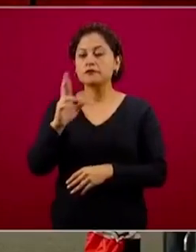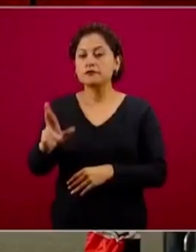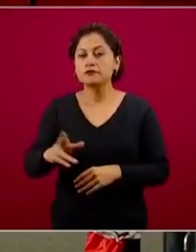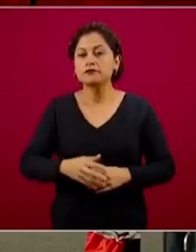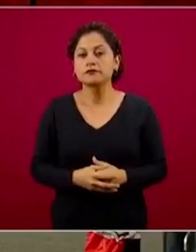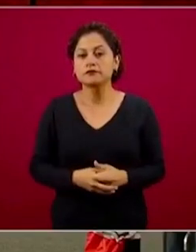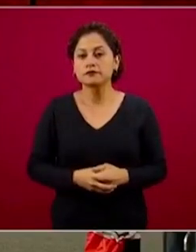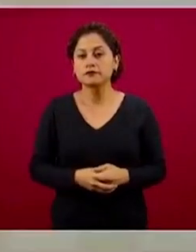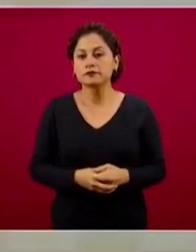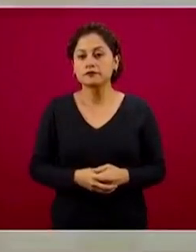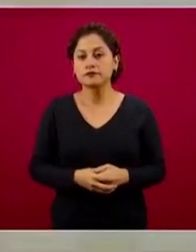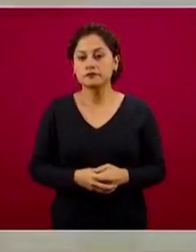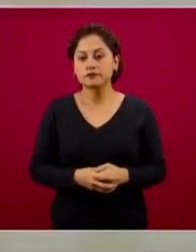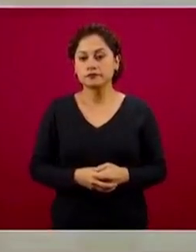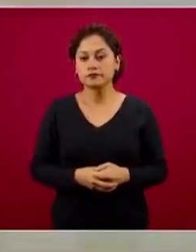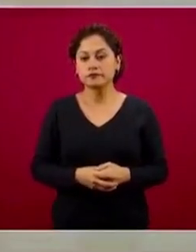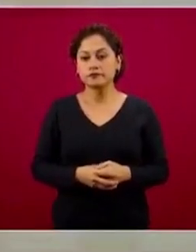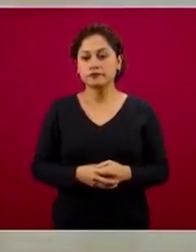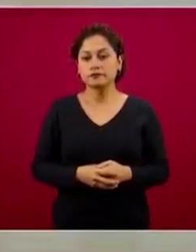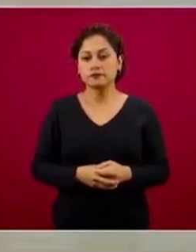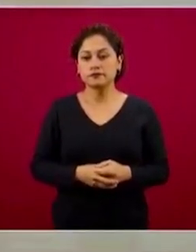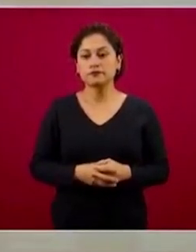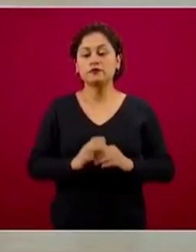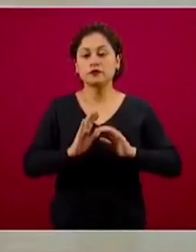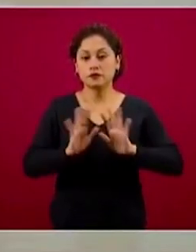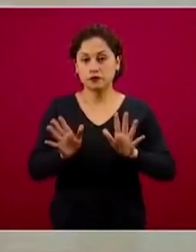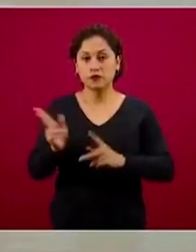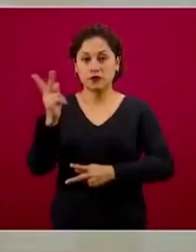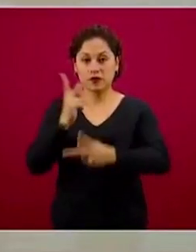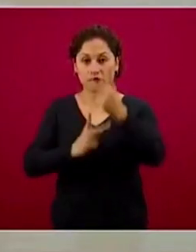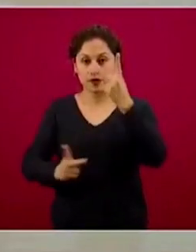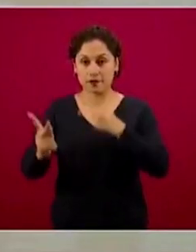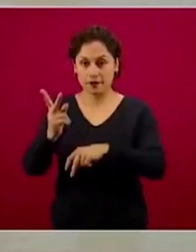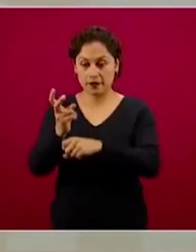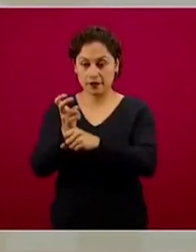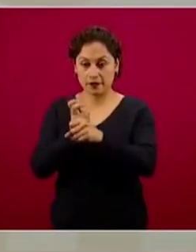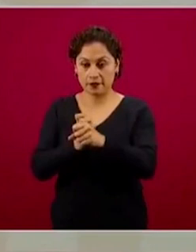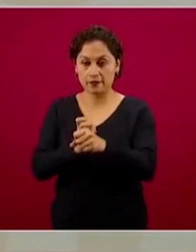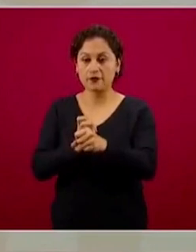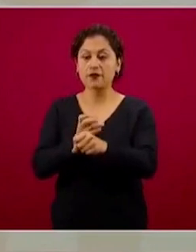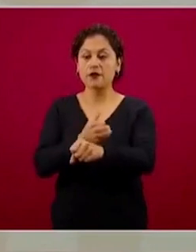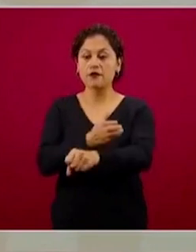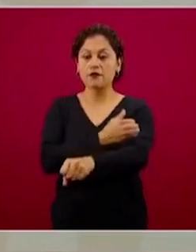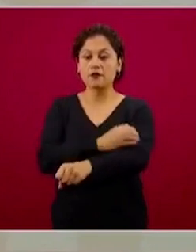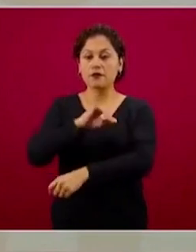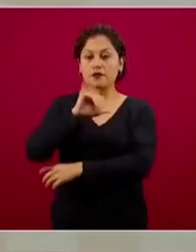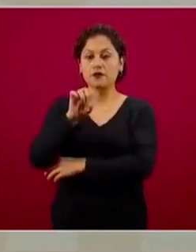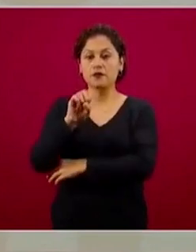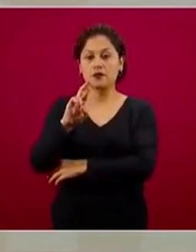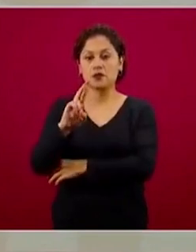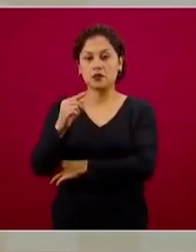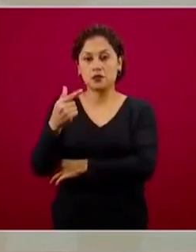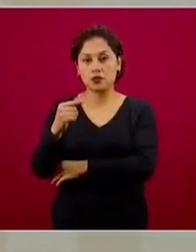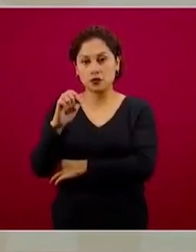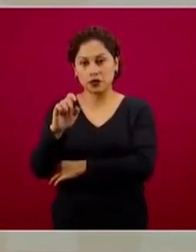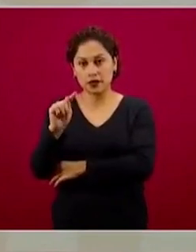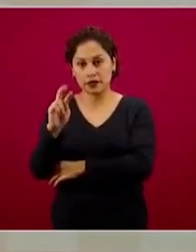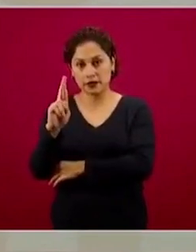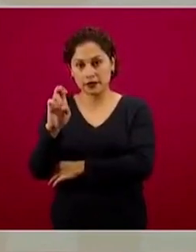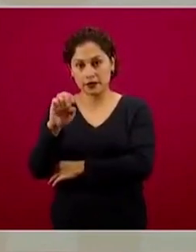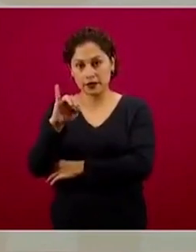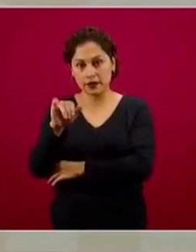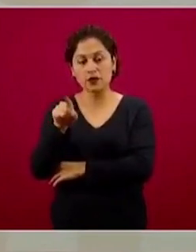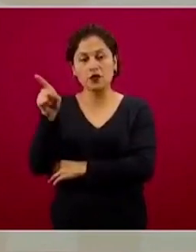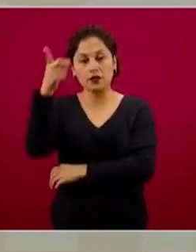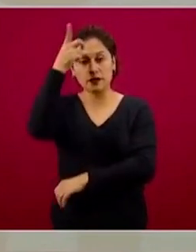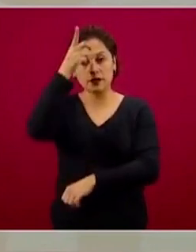También hemos invitado a nuestro muy apreciado colega, el doctor Jorge Trejo Gómora, quien es el director general del